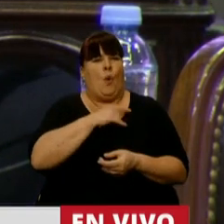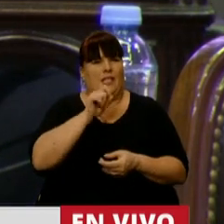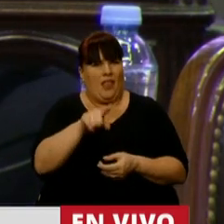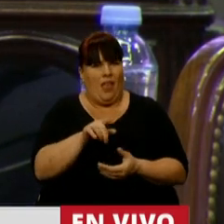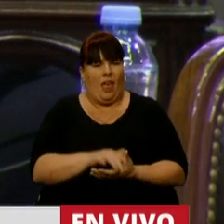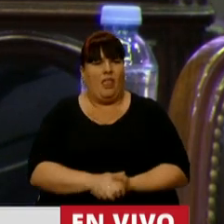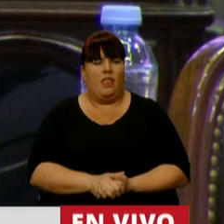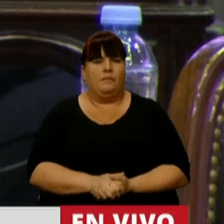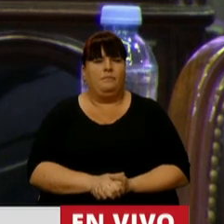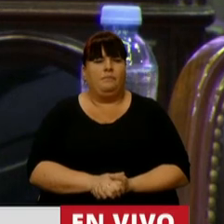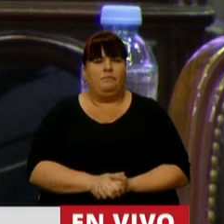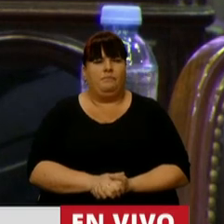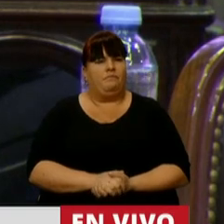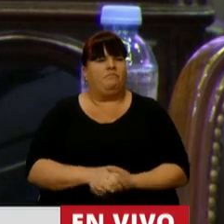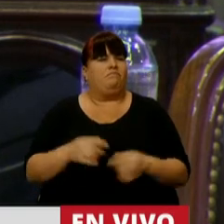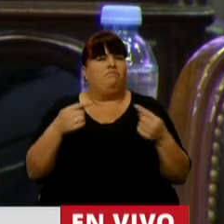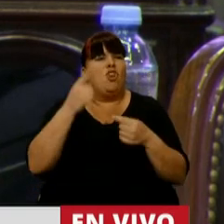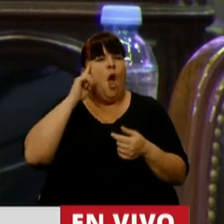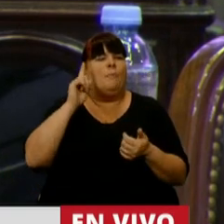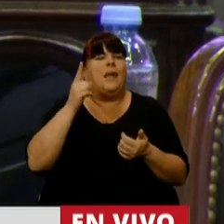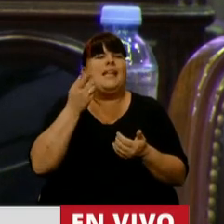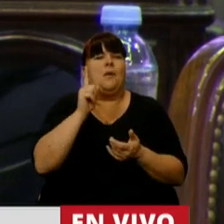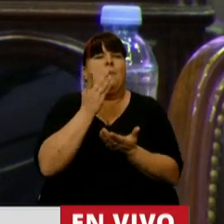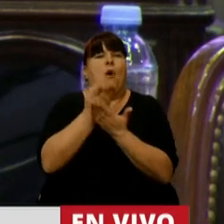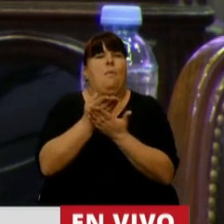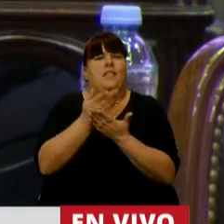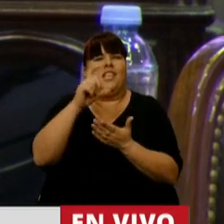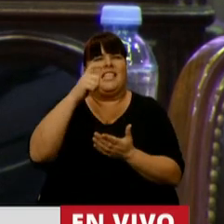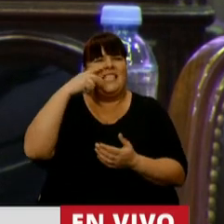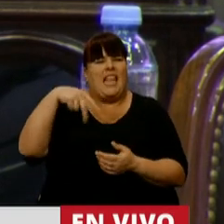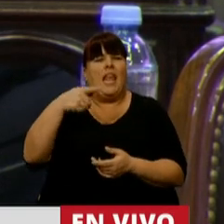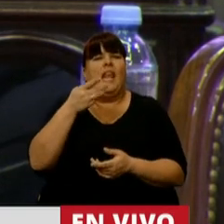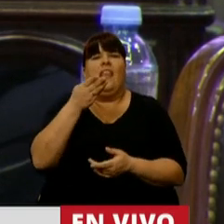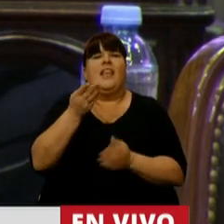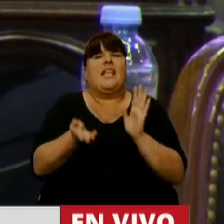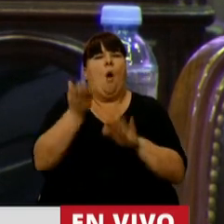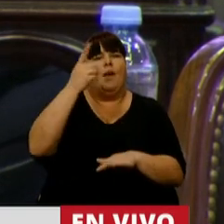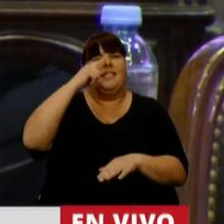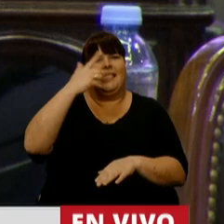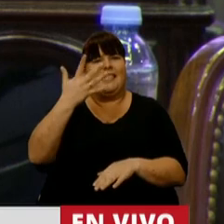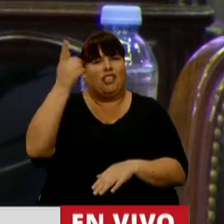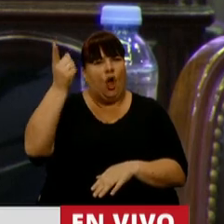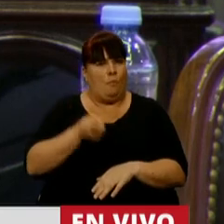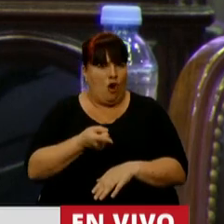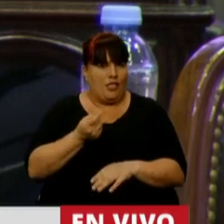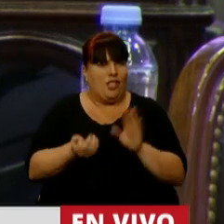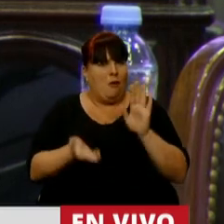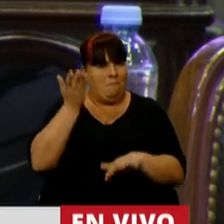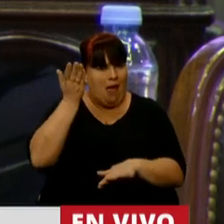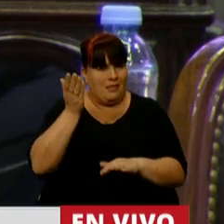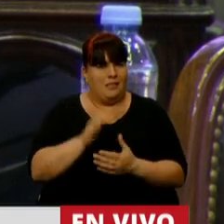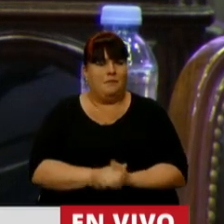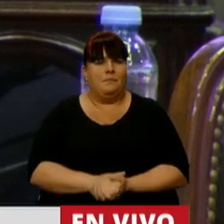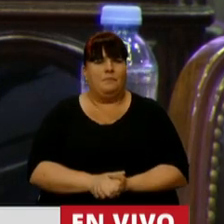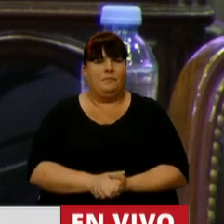Muy lejos de contemplar lo solicitado por el SIN, que exigió un incremento del 75% de aumento